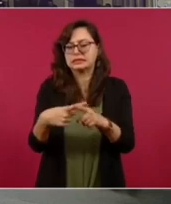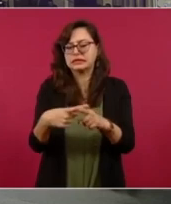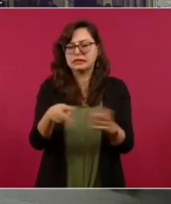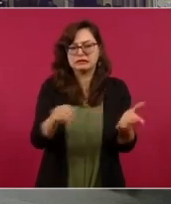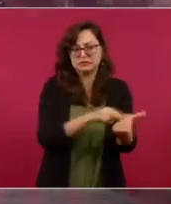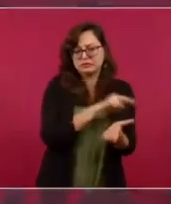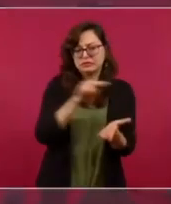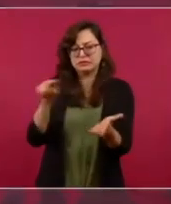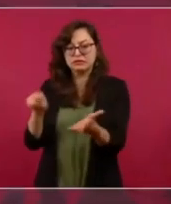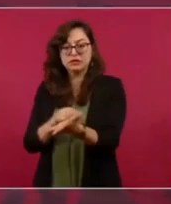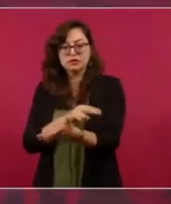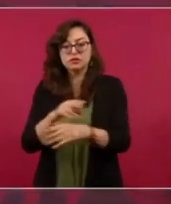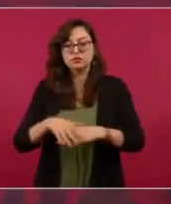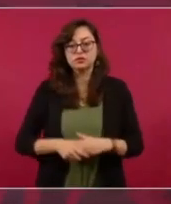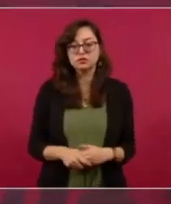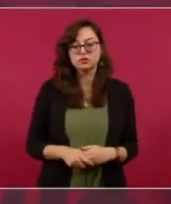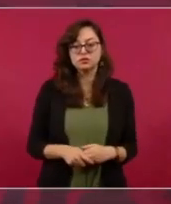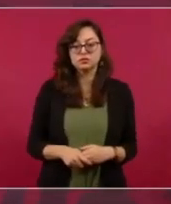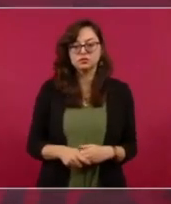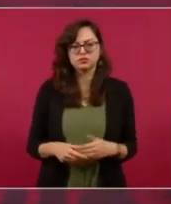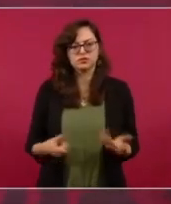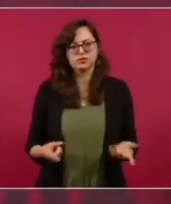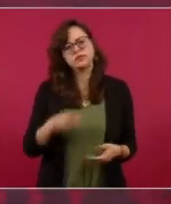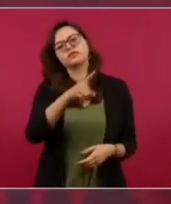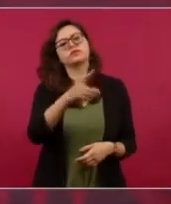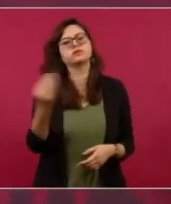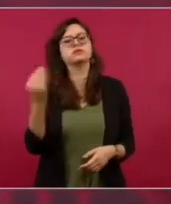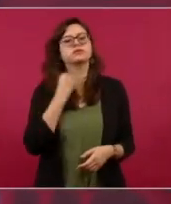no planteando esto.